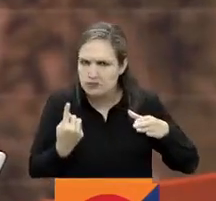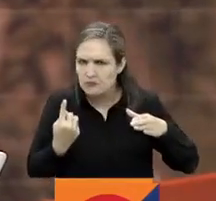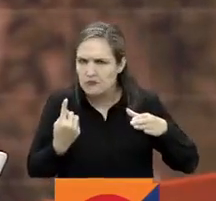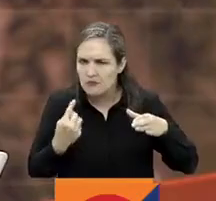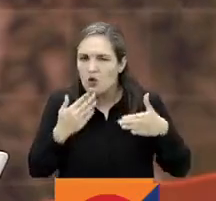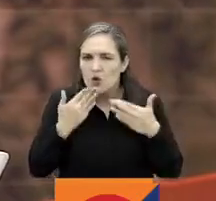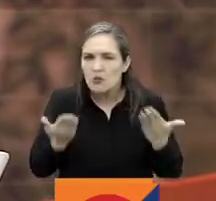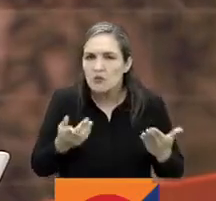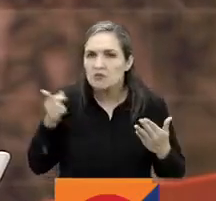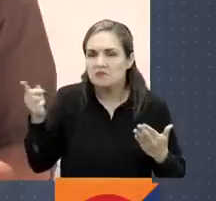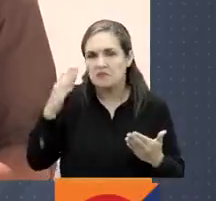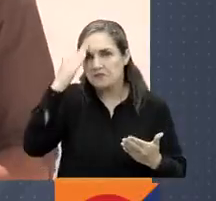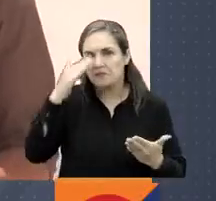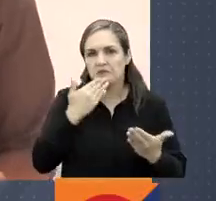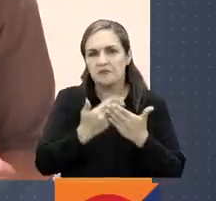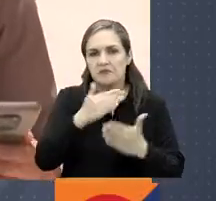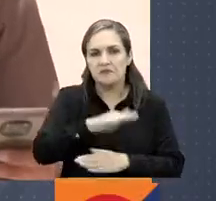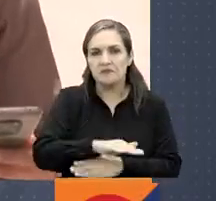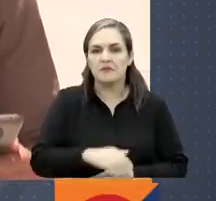tardes.